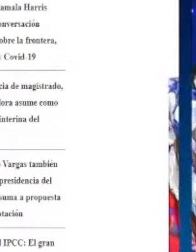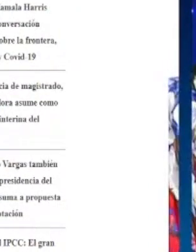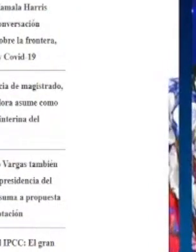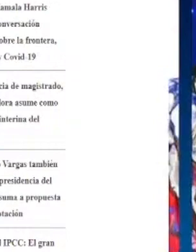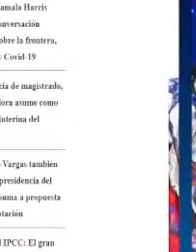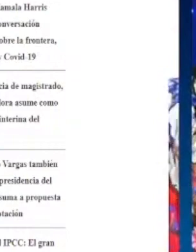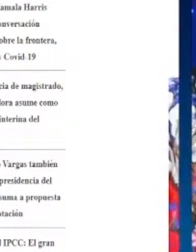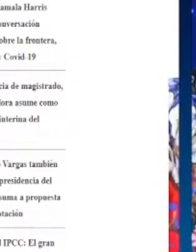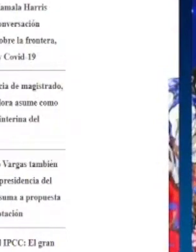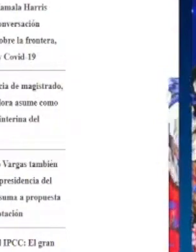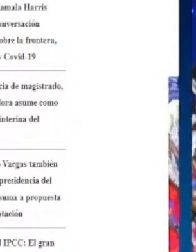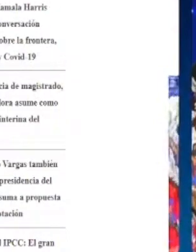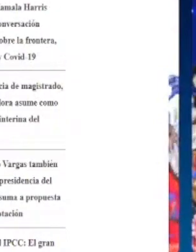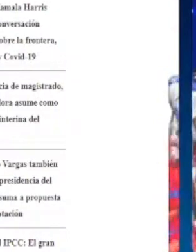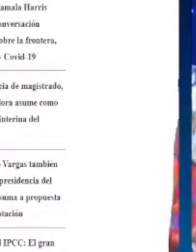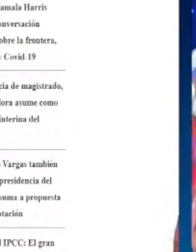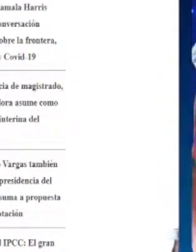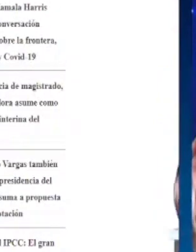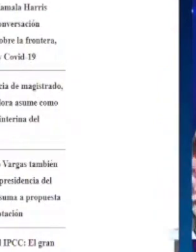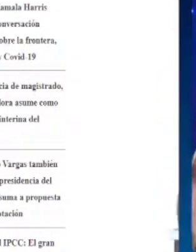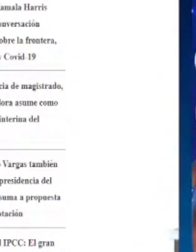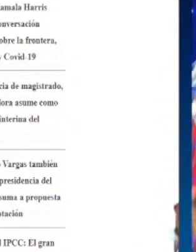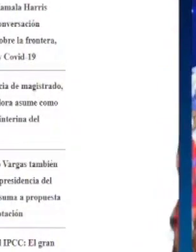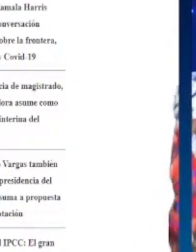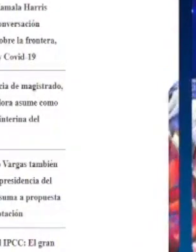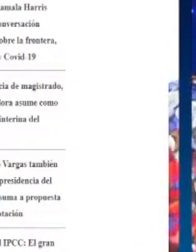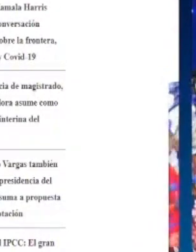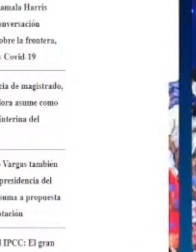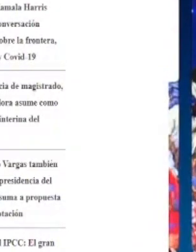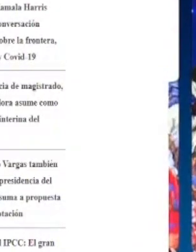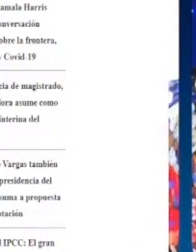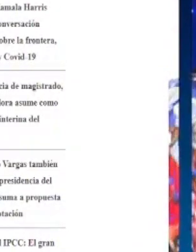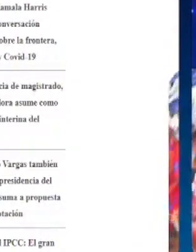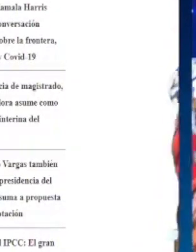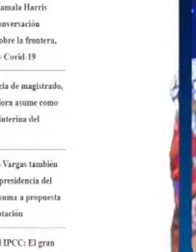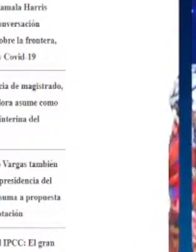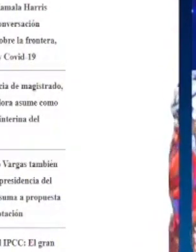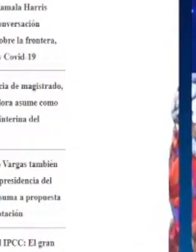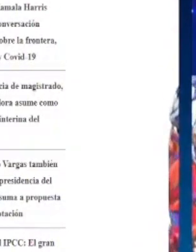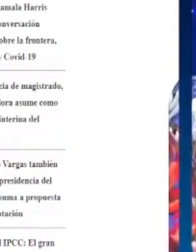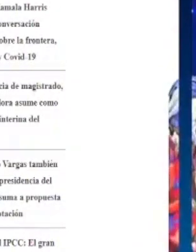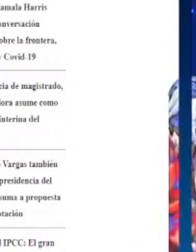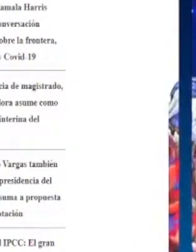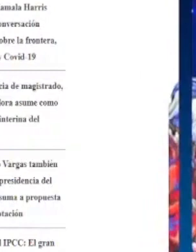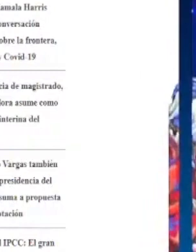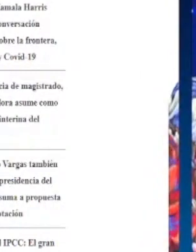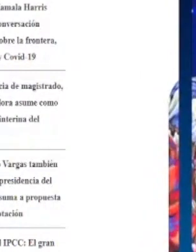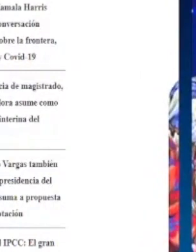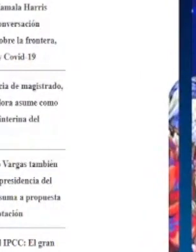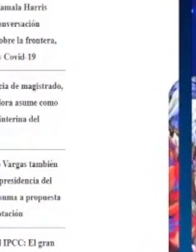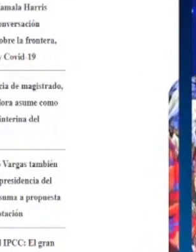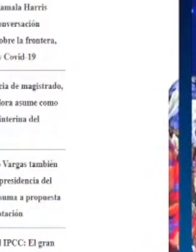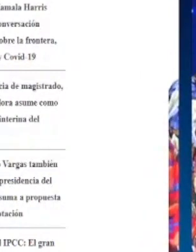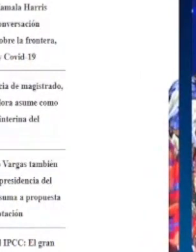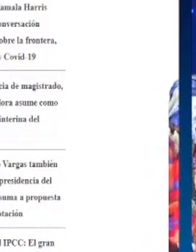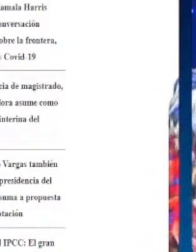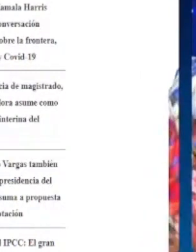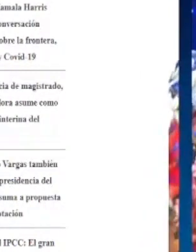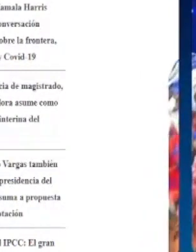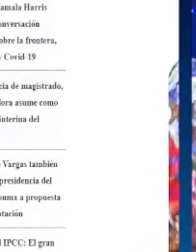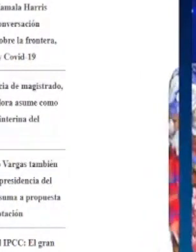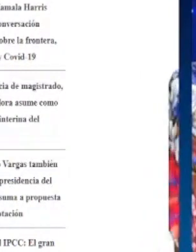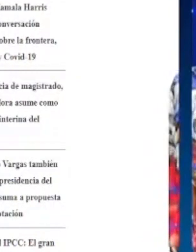Diego Fernández de Ceballos como el de Juan Collado por dar ejemplos esas son las mafias que operaban en el poder judicial